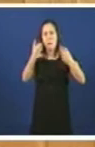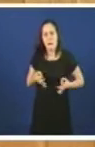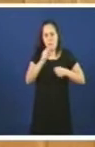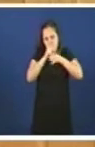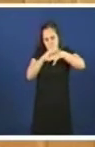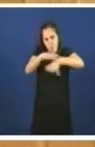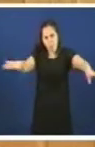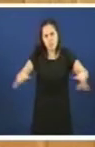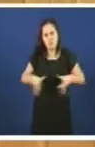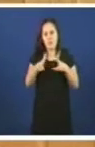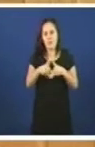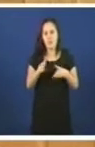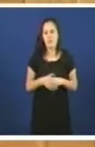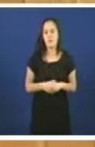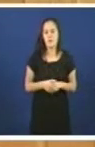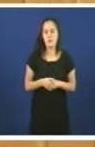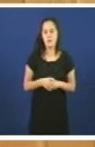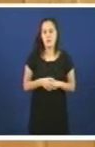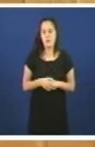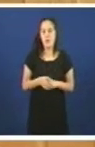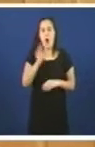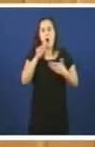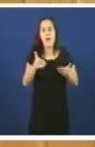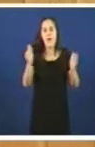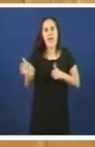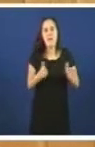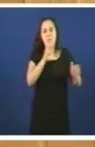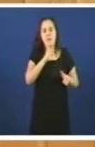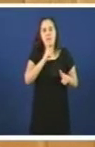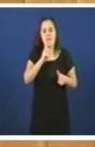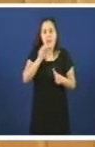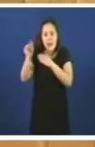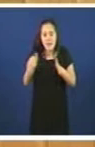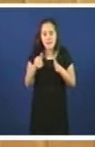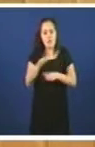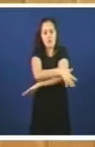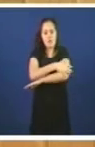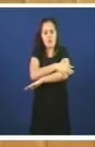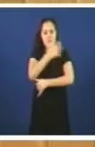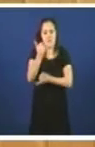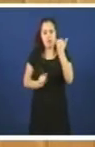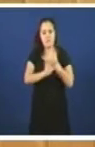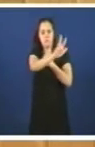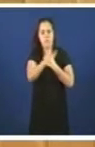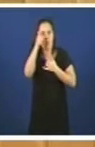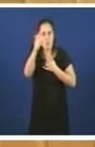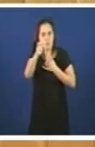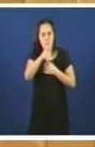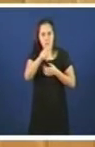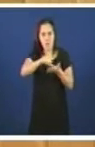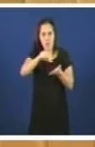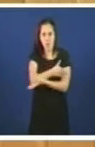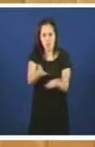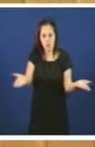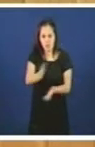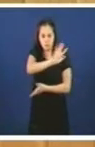sociedade vivimos tempos moi difíceis tempos no que os gobernos lle rouban ao povo tempos no o